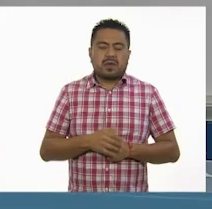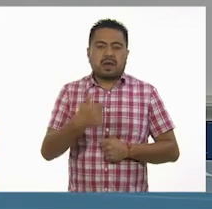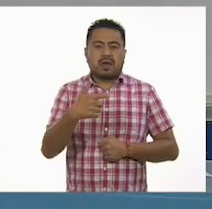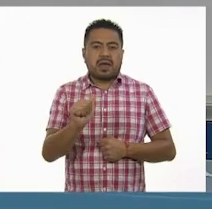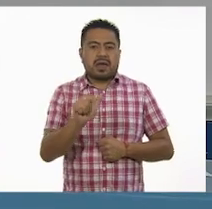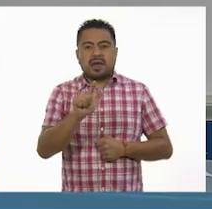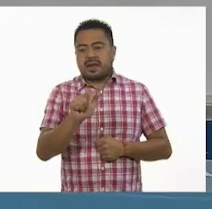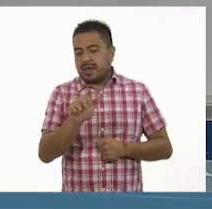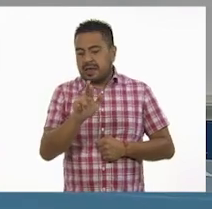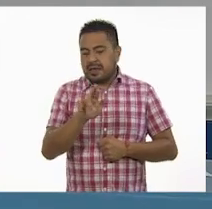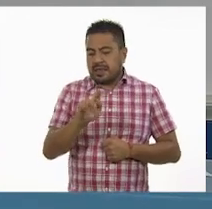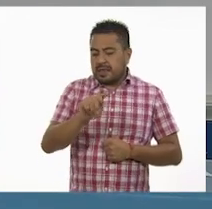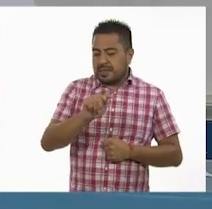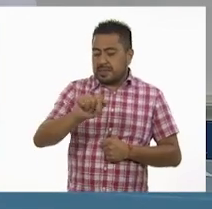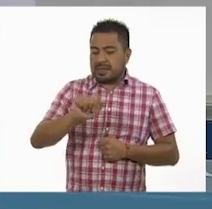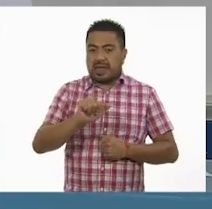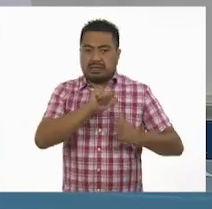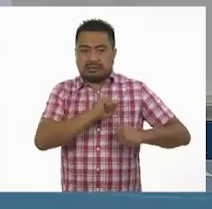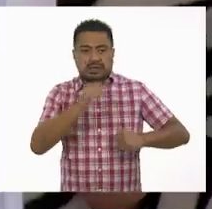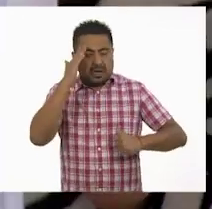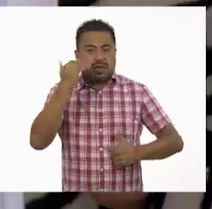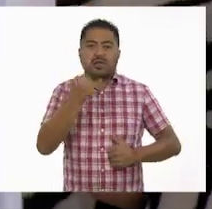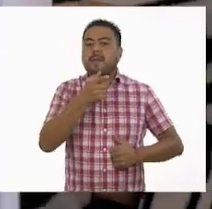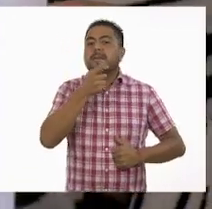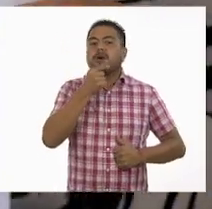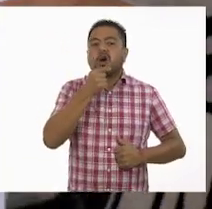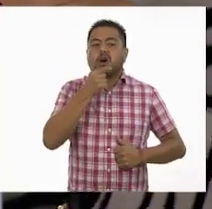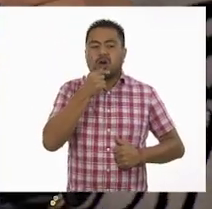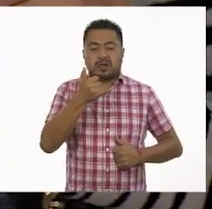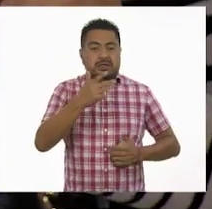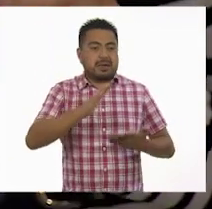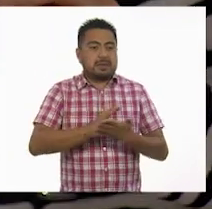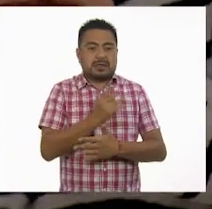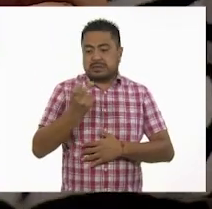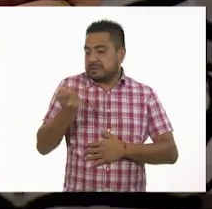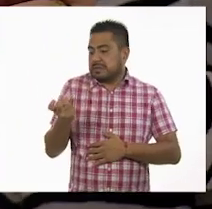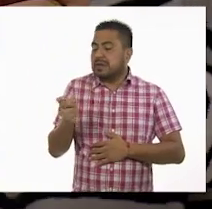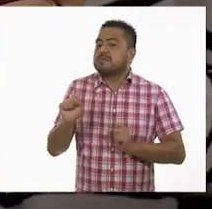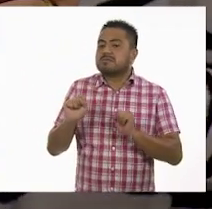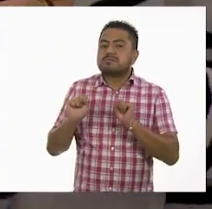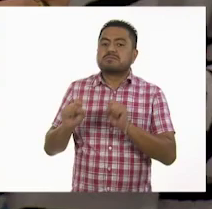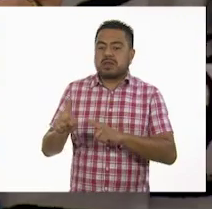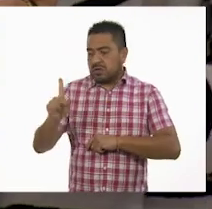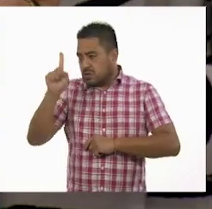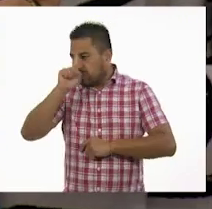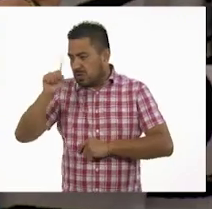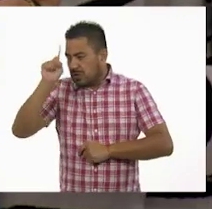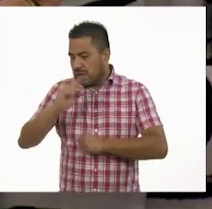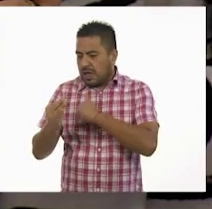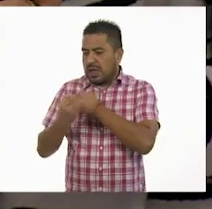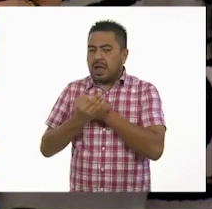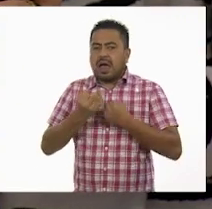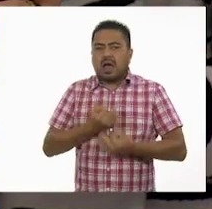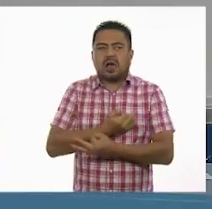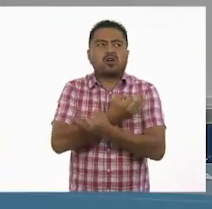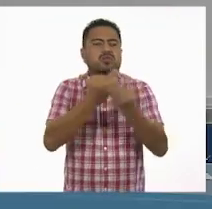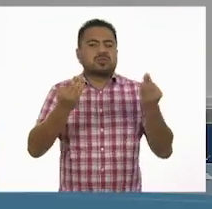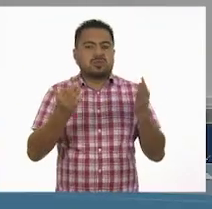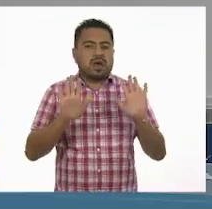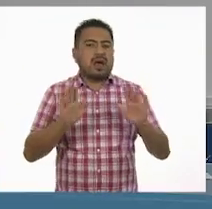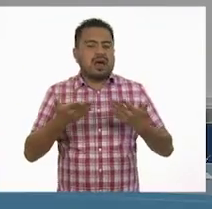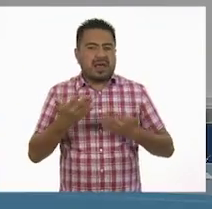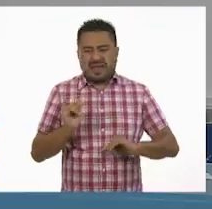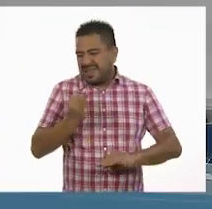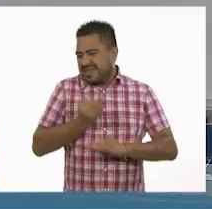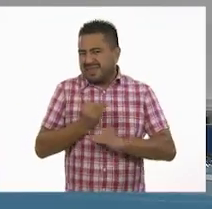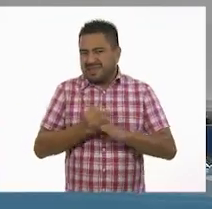Galerita. Y también está el policía. Y bueno, y aquí también nos sugiere un anunciador. Entonces, como ya